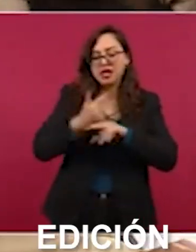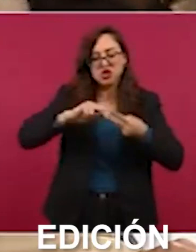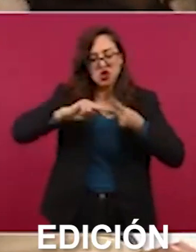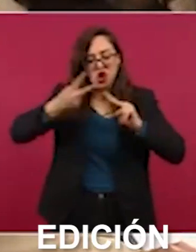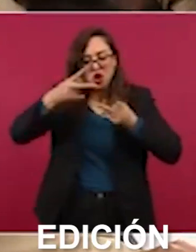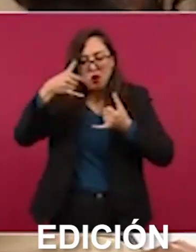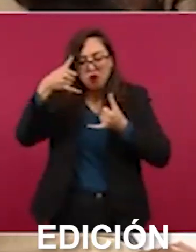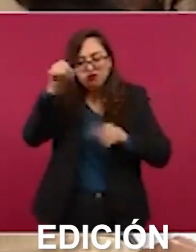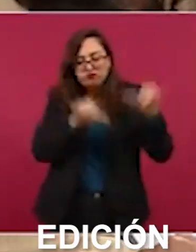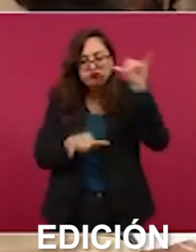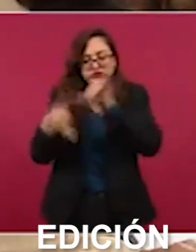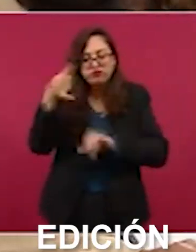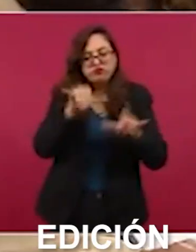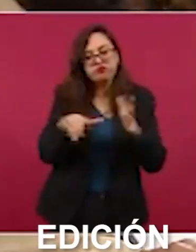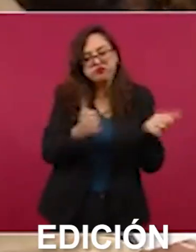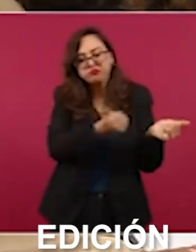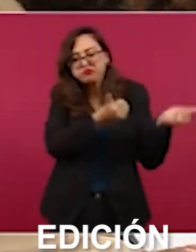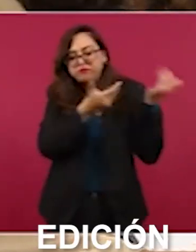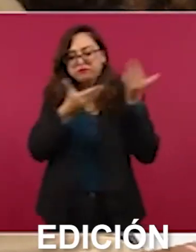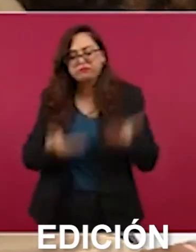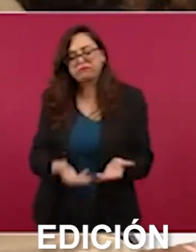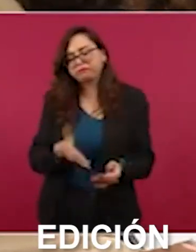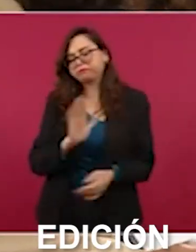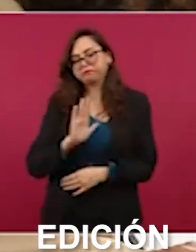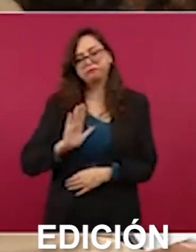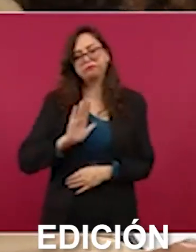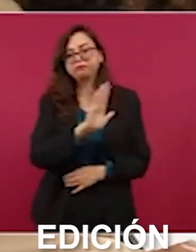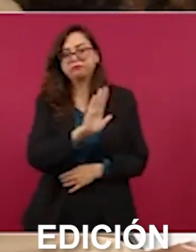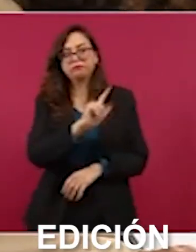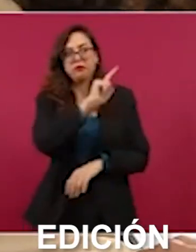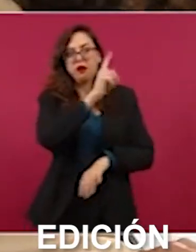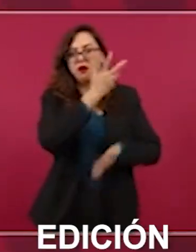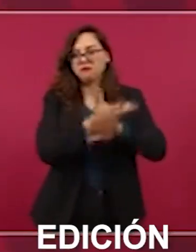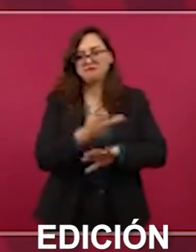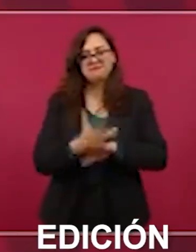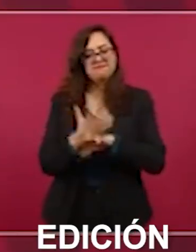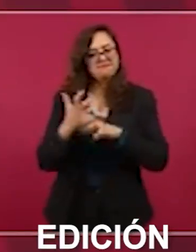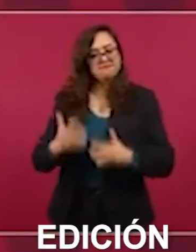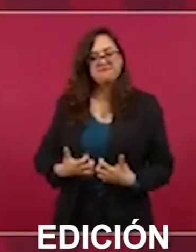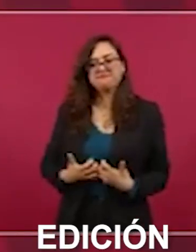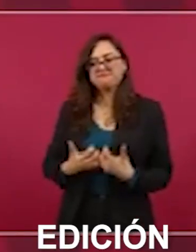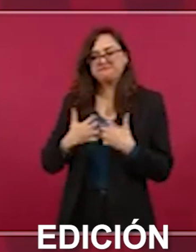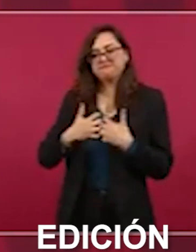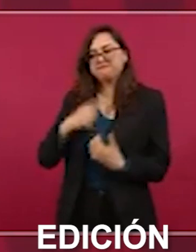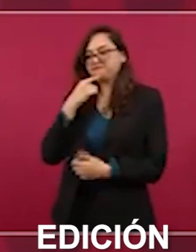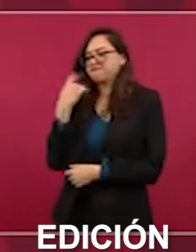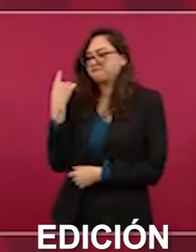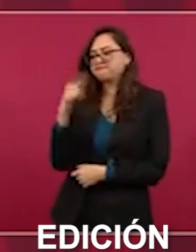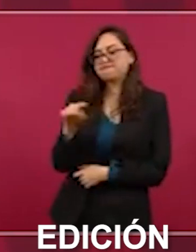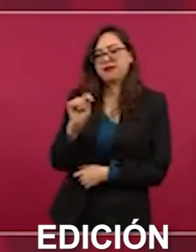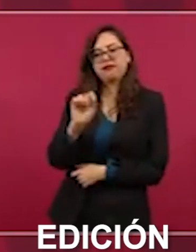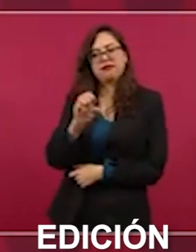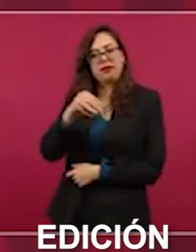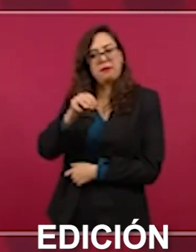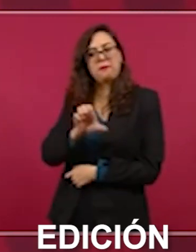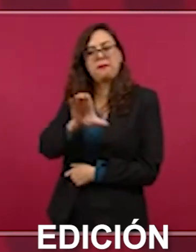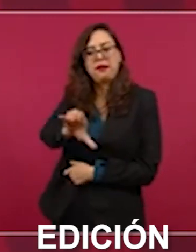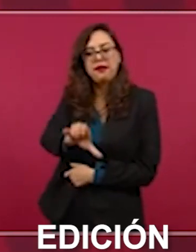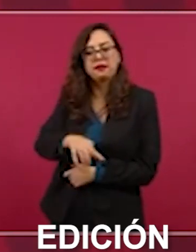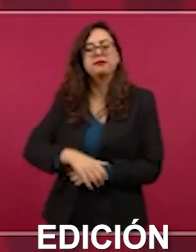opinión. Pues, estuvimos ayer con el secretario de Agricultura del gobierno de Estados Unidos, nosotros